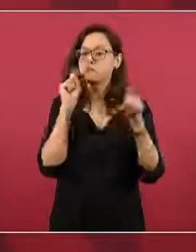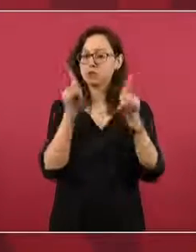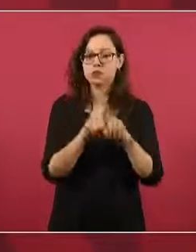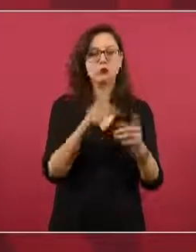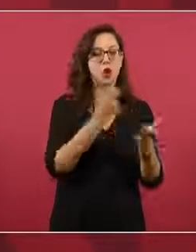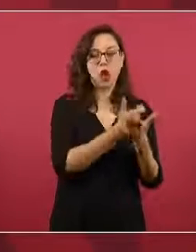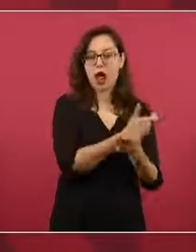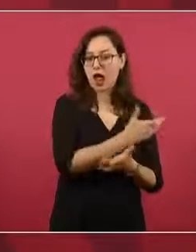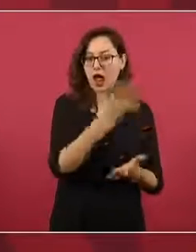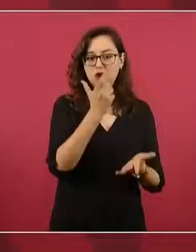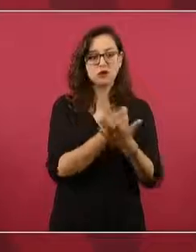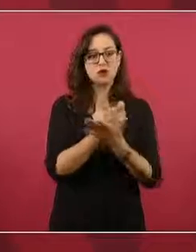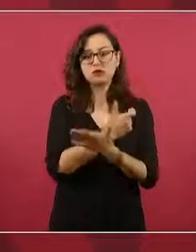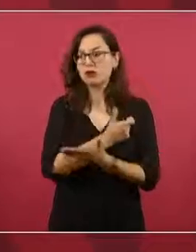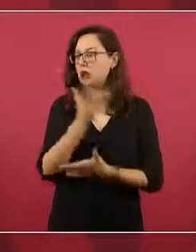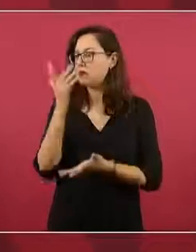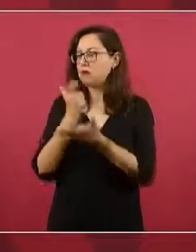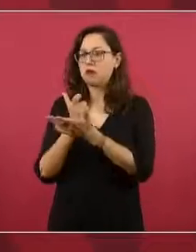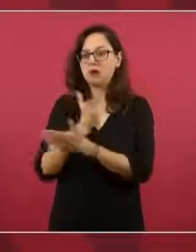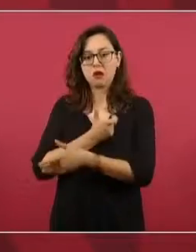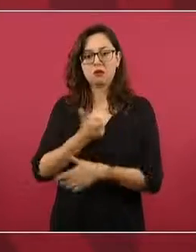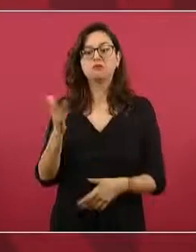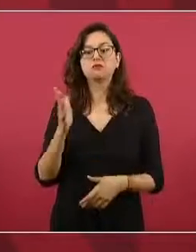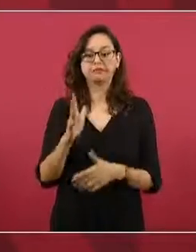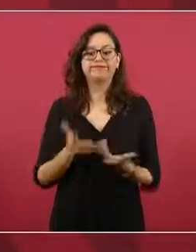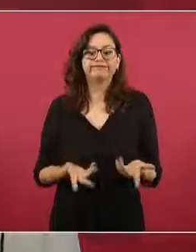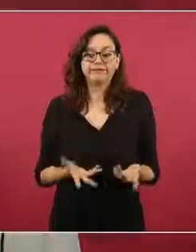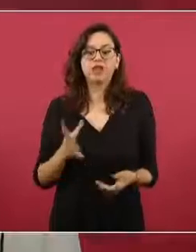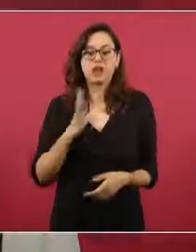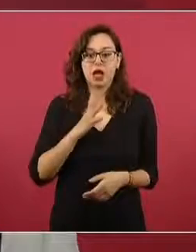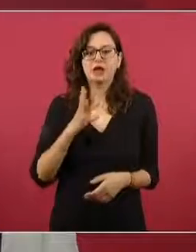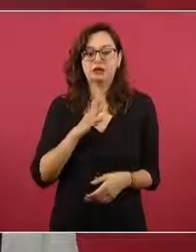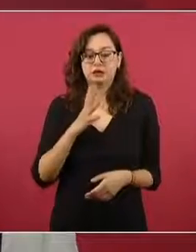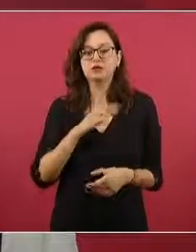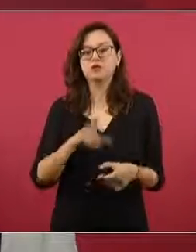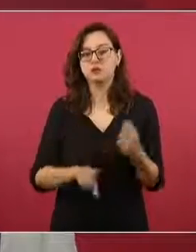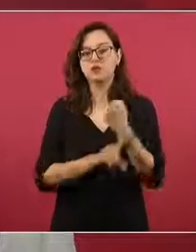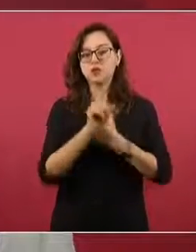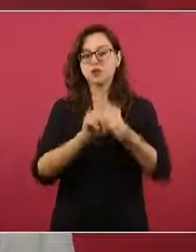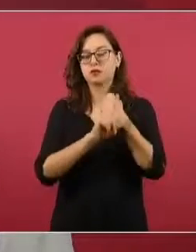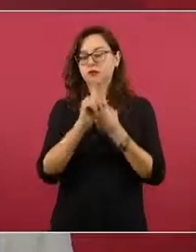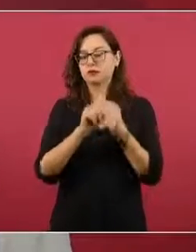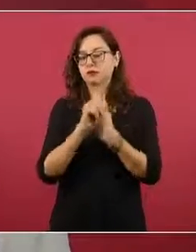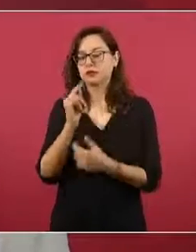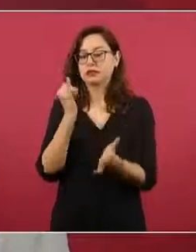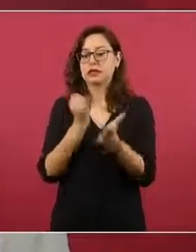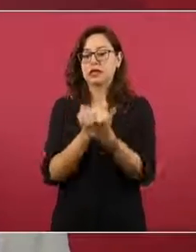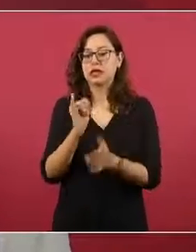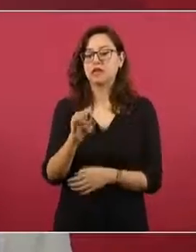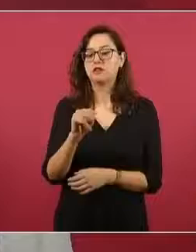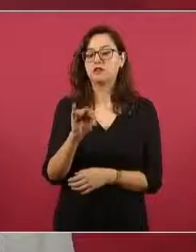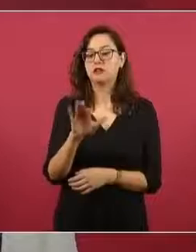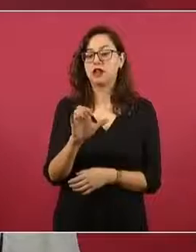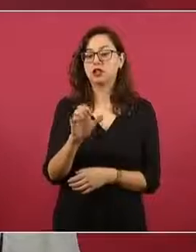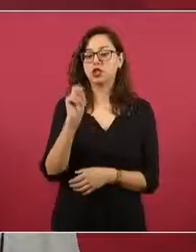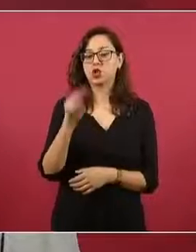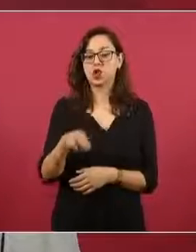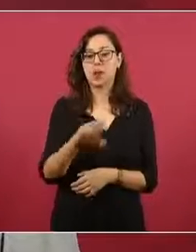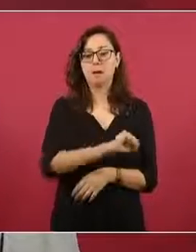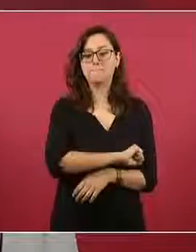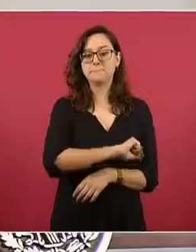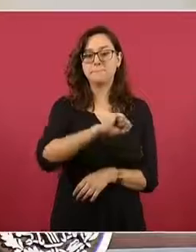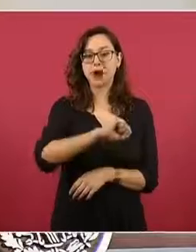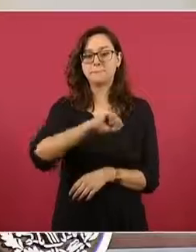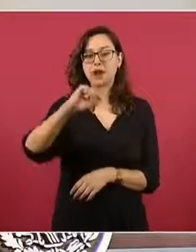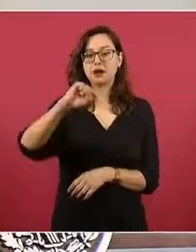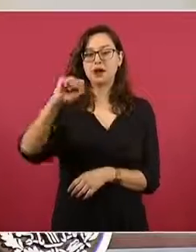hay esta presión inflacionaria, crece también la tentación de muchos comerciantes, de muchos distribuidores de